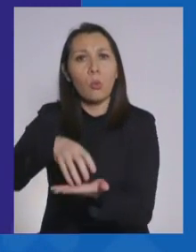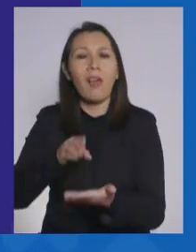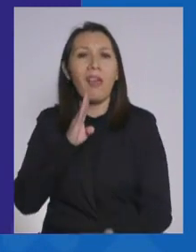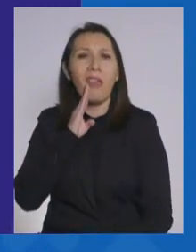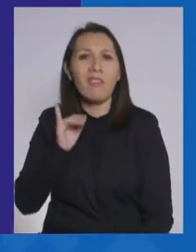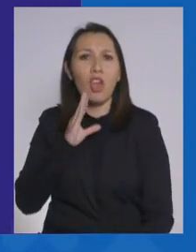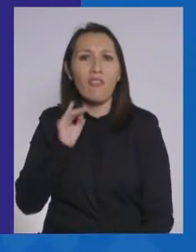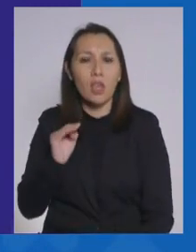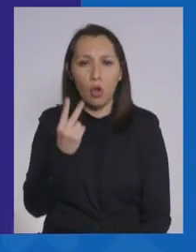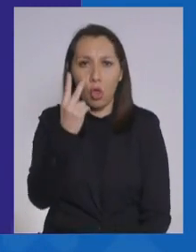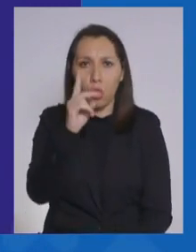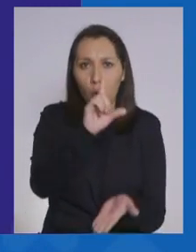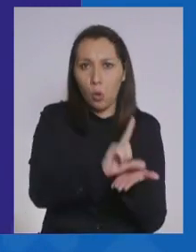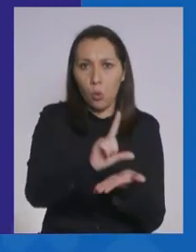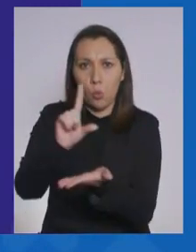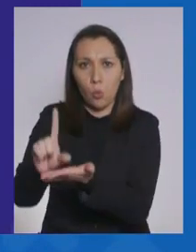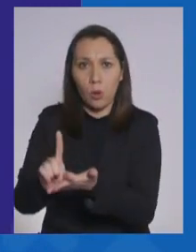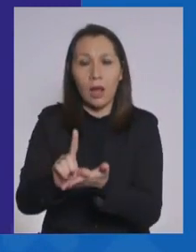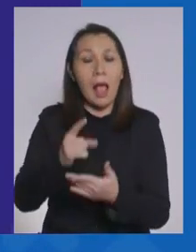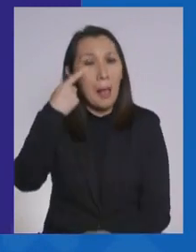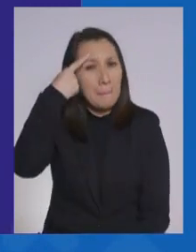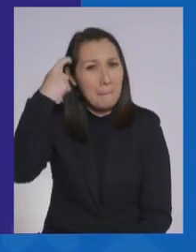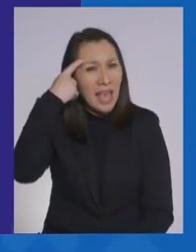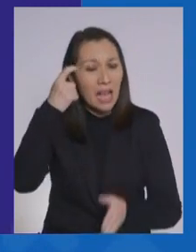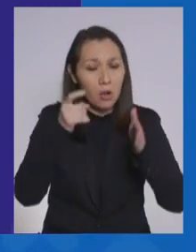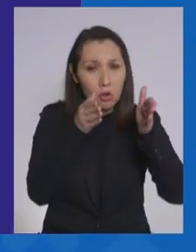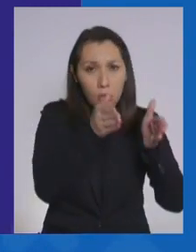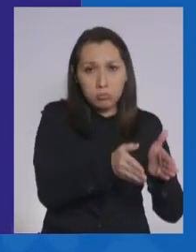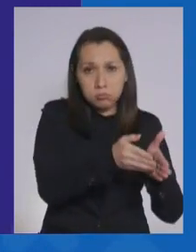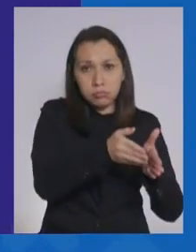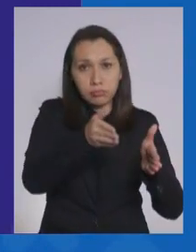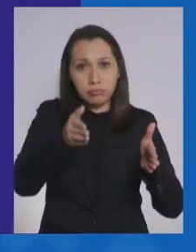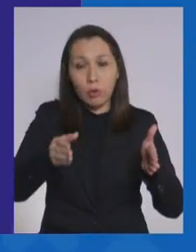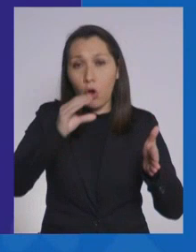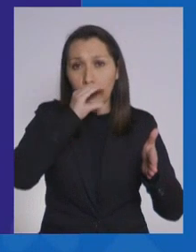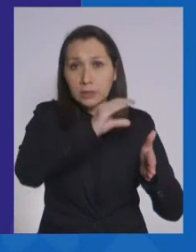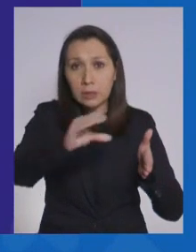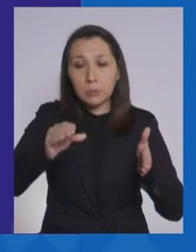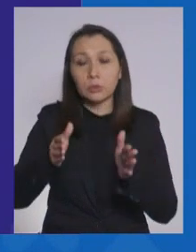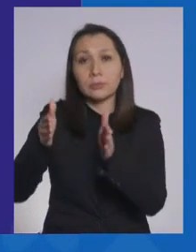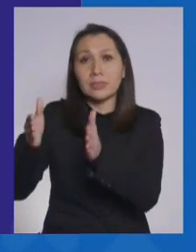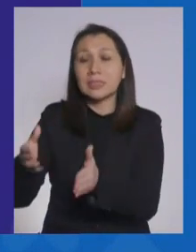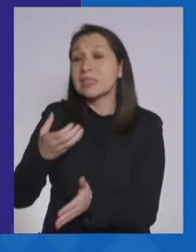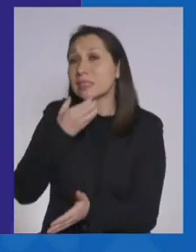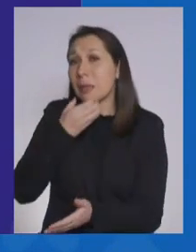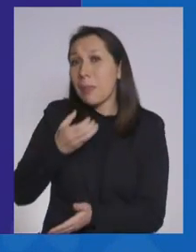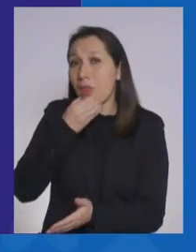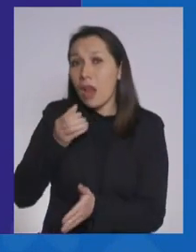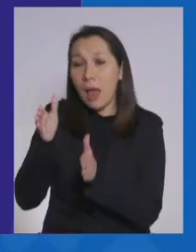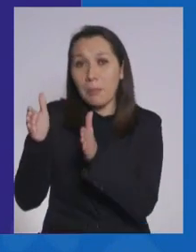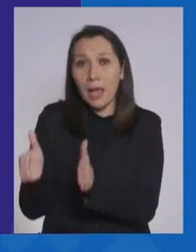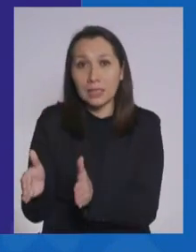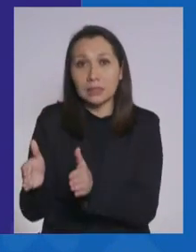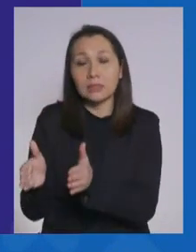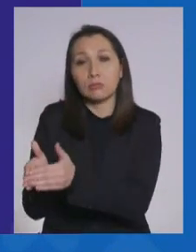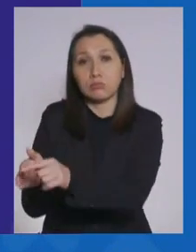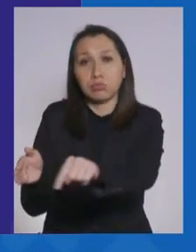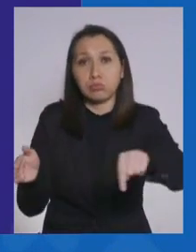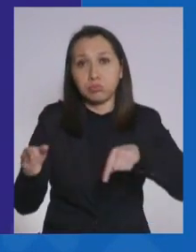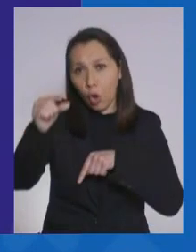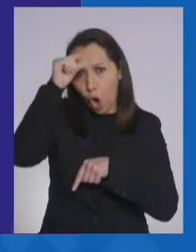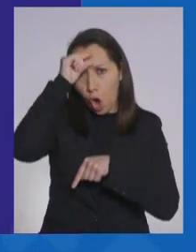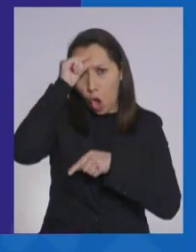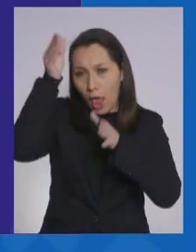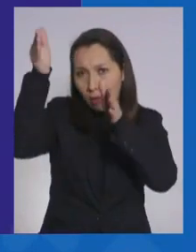en dos ubicaciones, entre Penco y Concepción, y entre San Pedro de la Paz y Coronel.